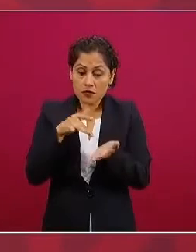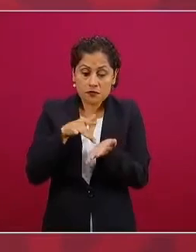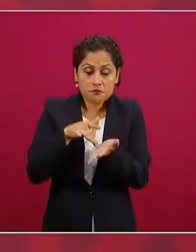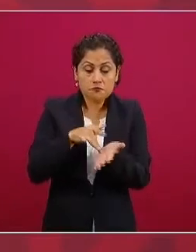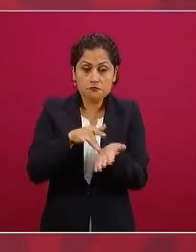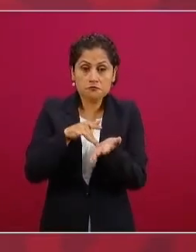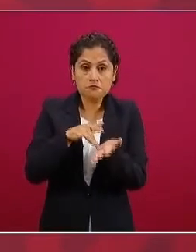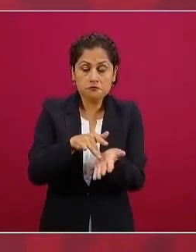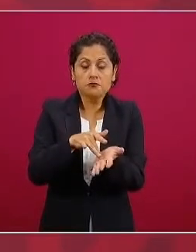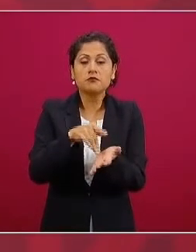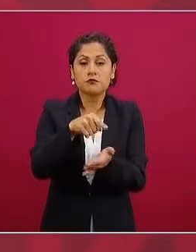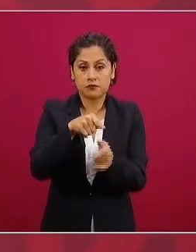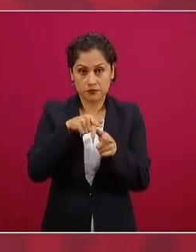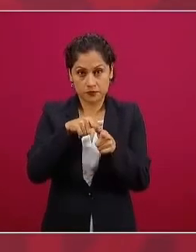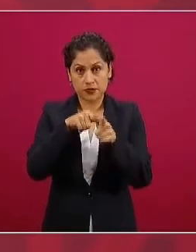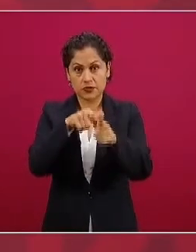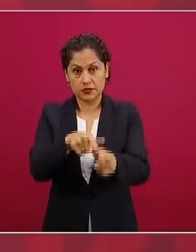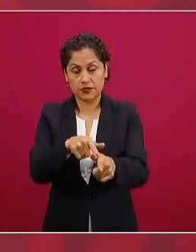Nueve,